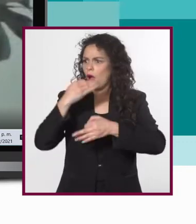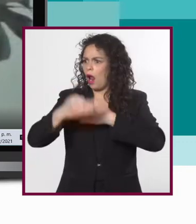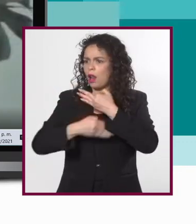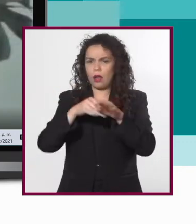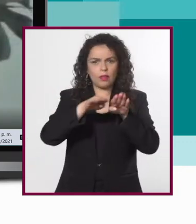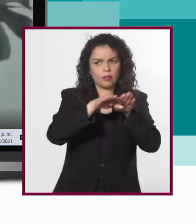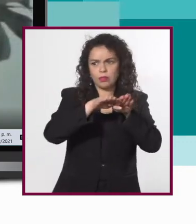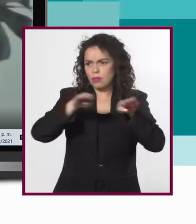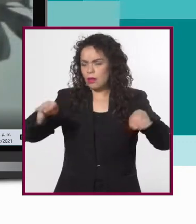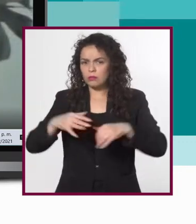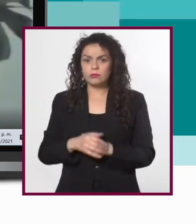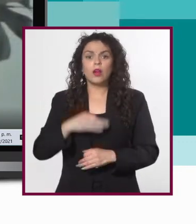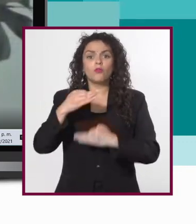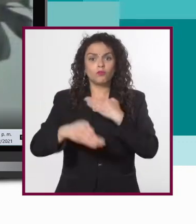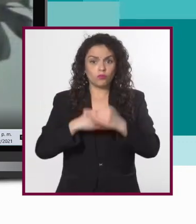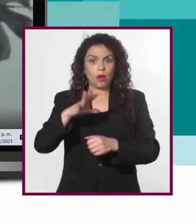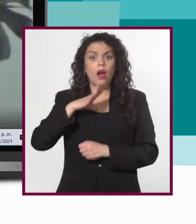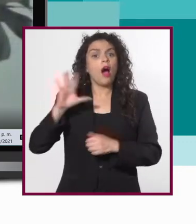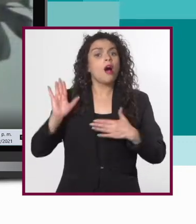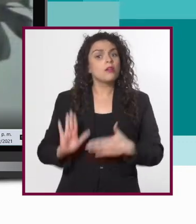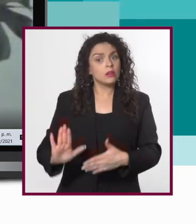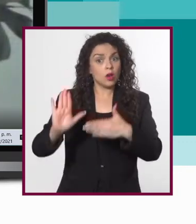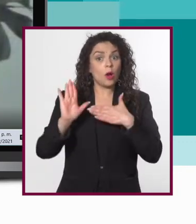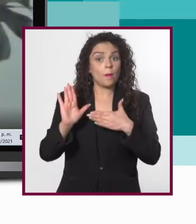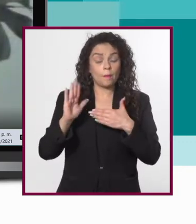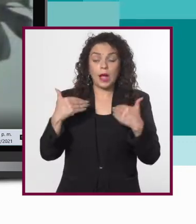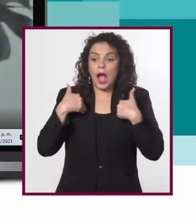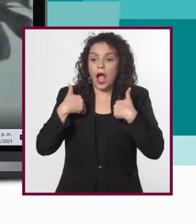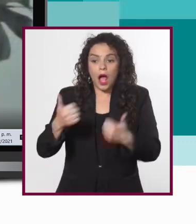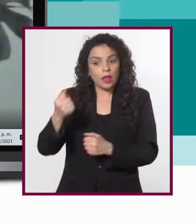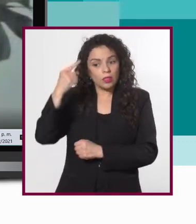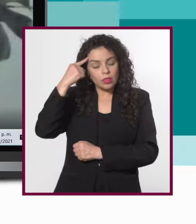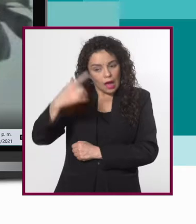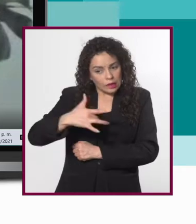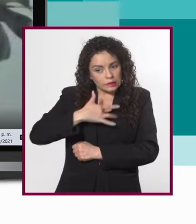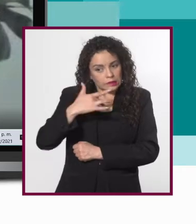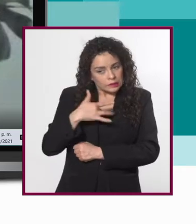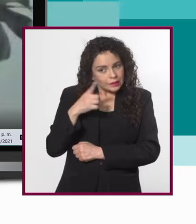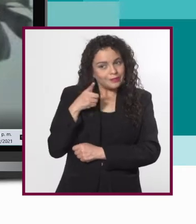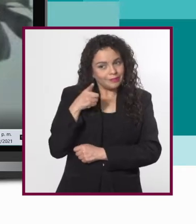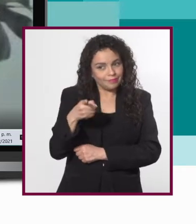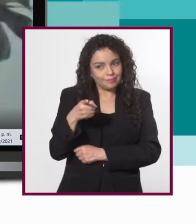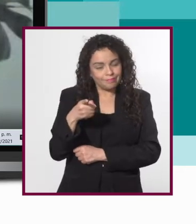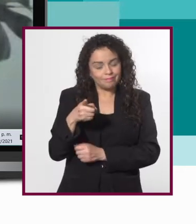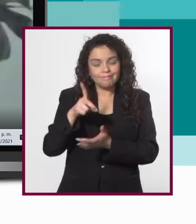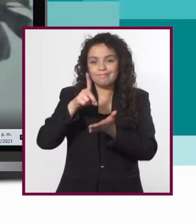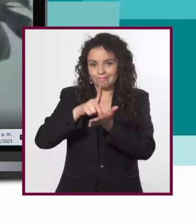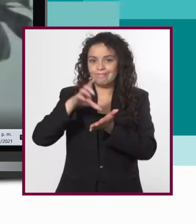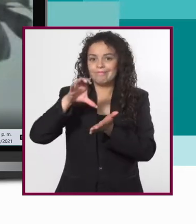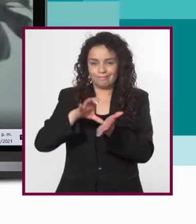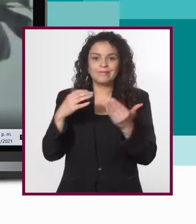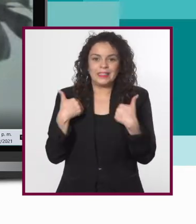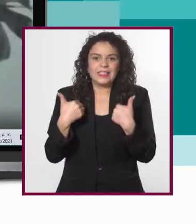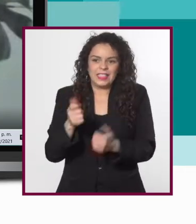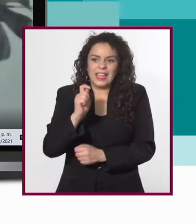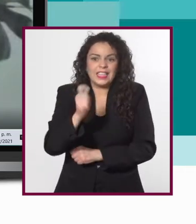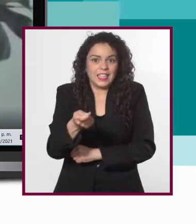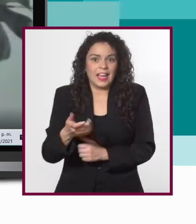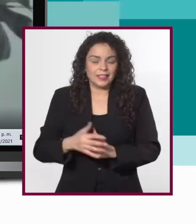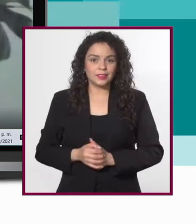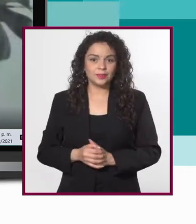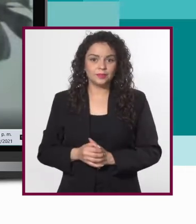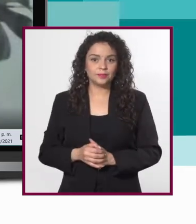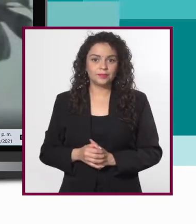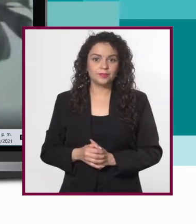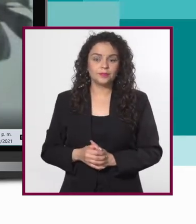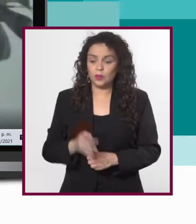los demás. Todos estén comprometidos y sensibilizados en qué es la discapacidad. En